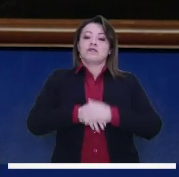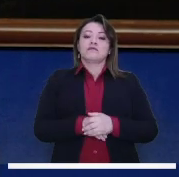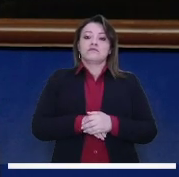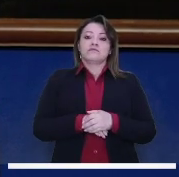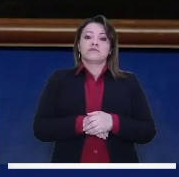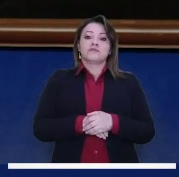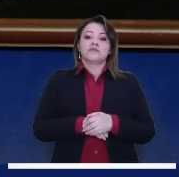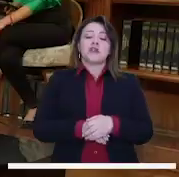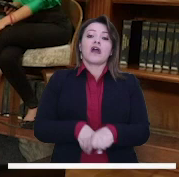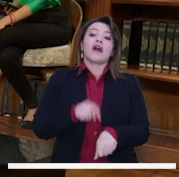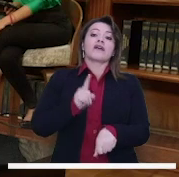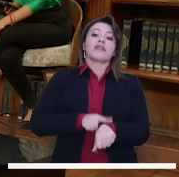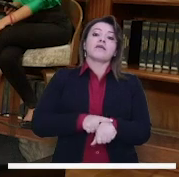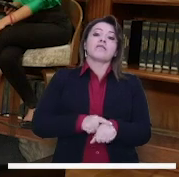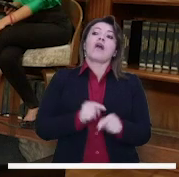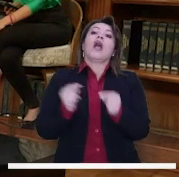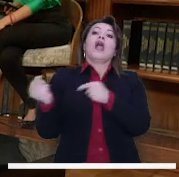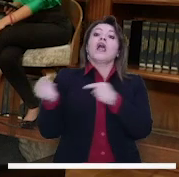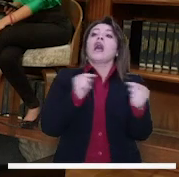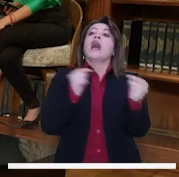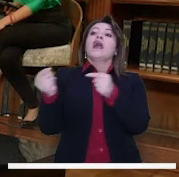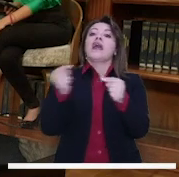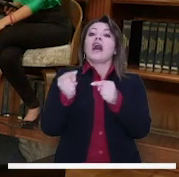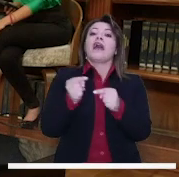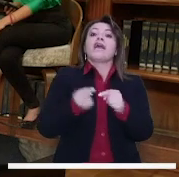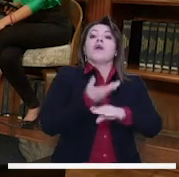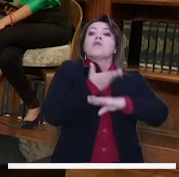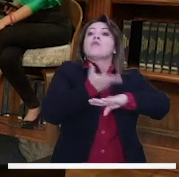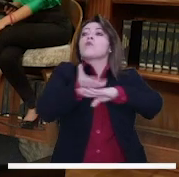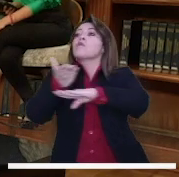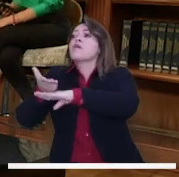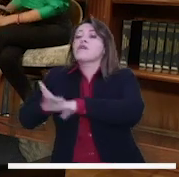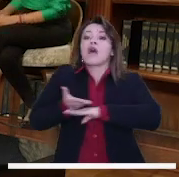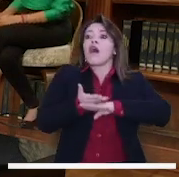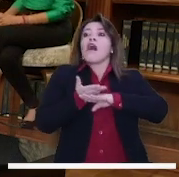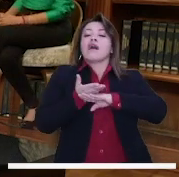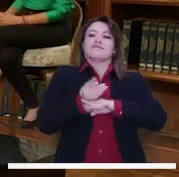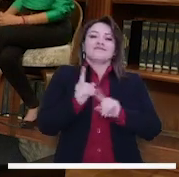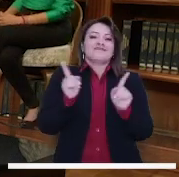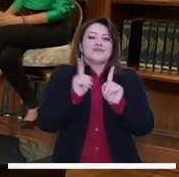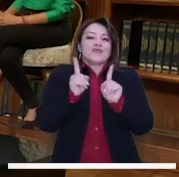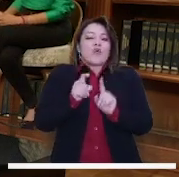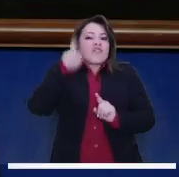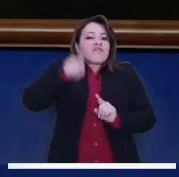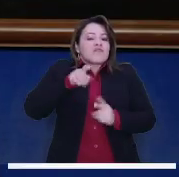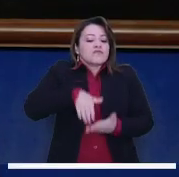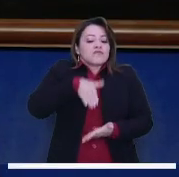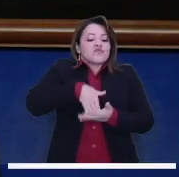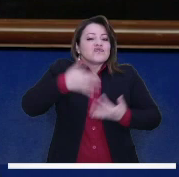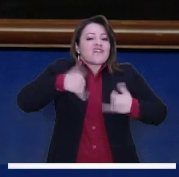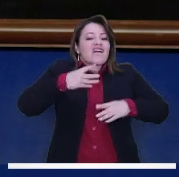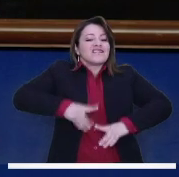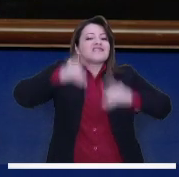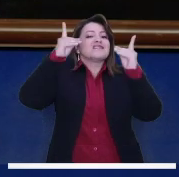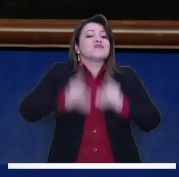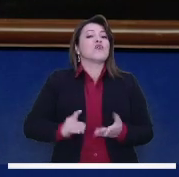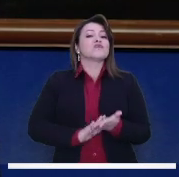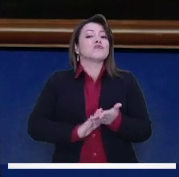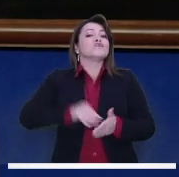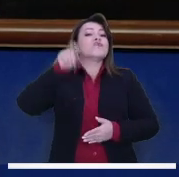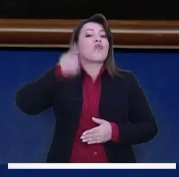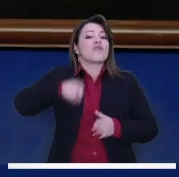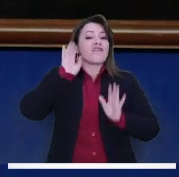quedar toda la vida debatiendo sobre las ideas que todo el mundo cree que serían perfectas, que nos toca avanzar